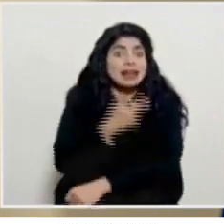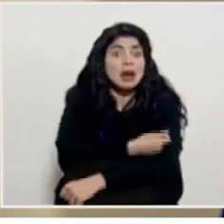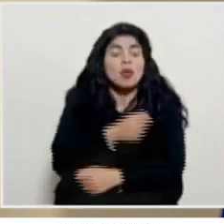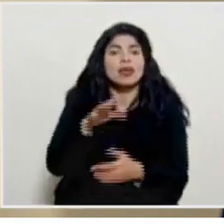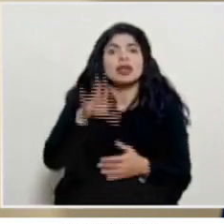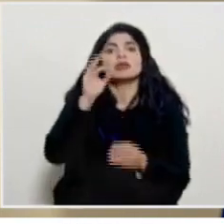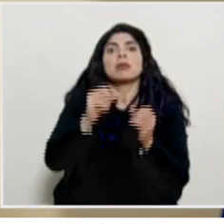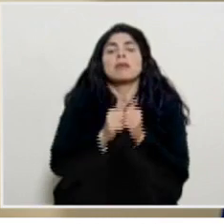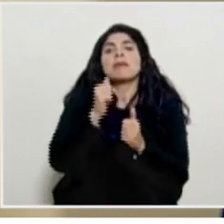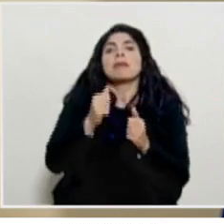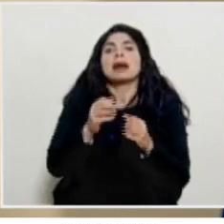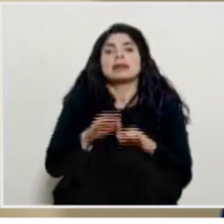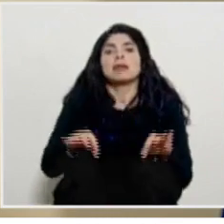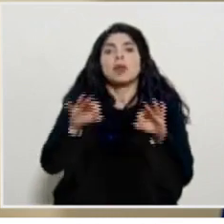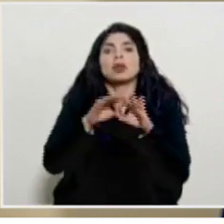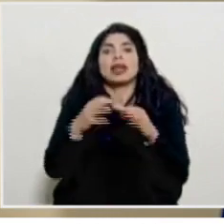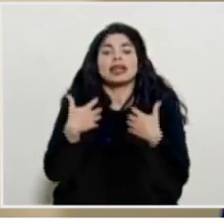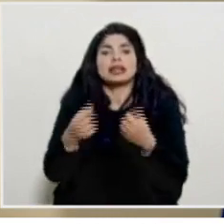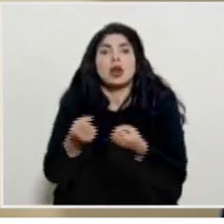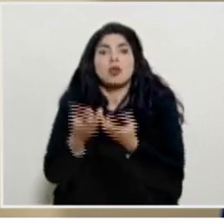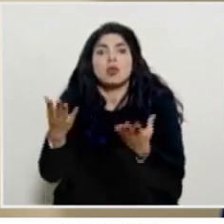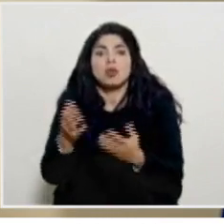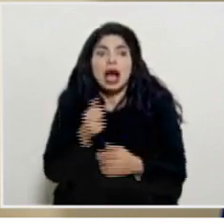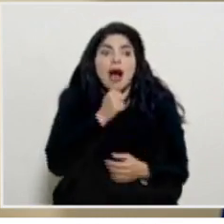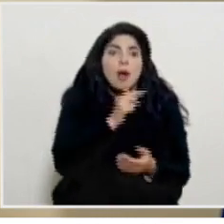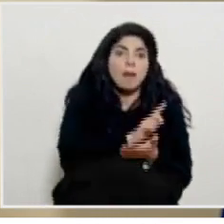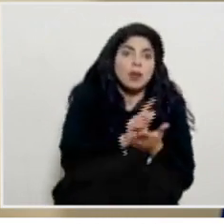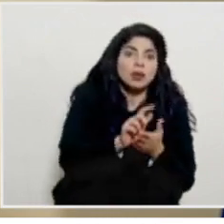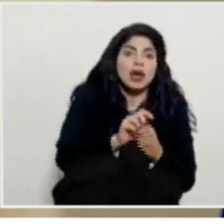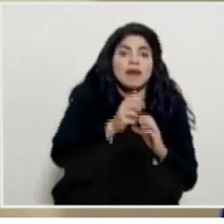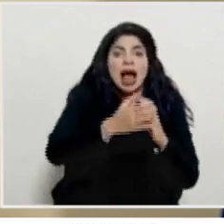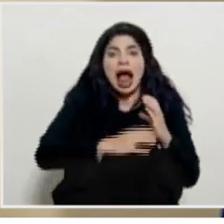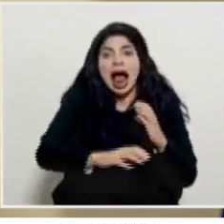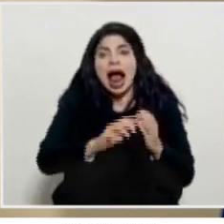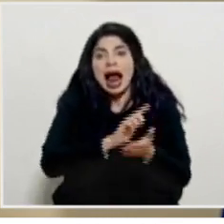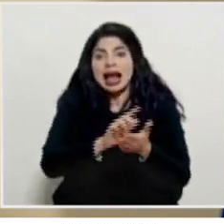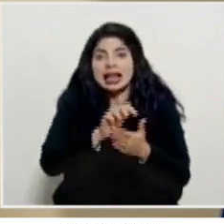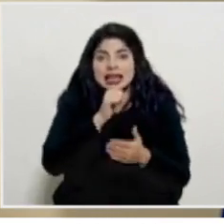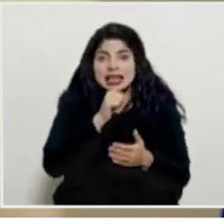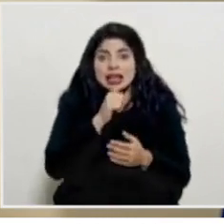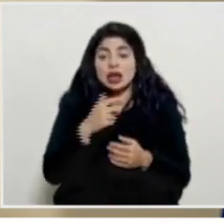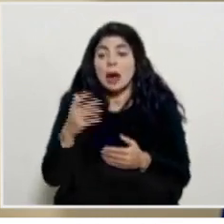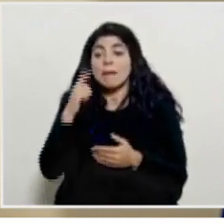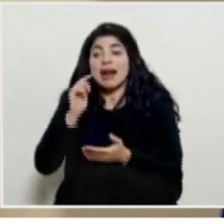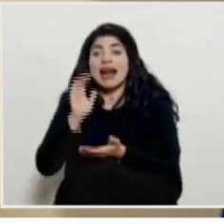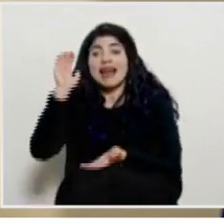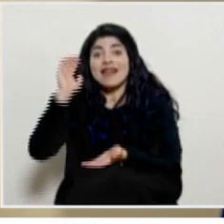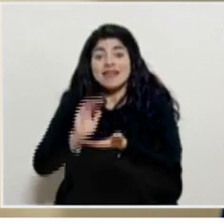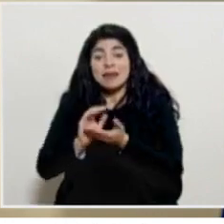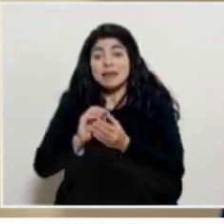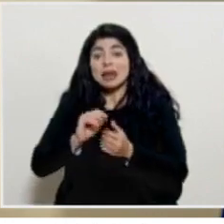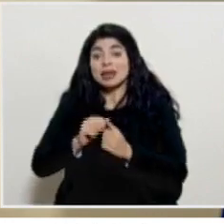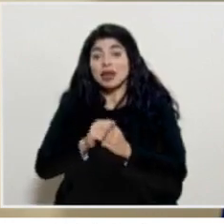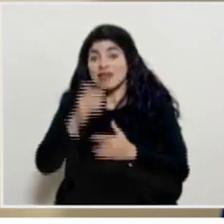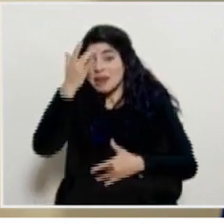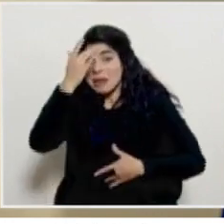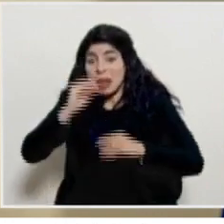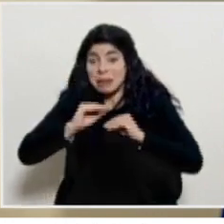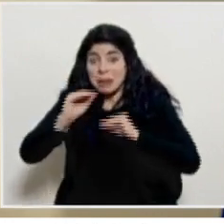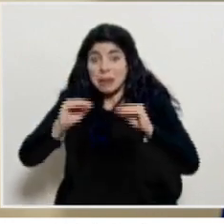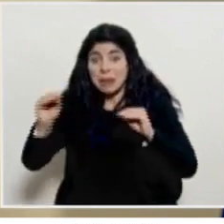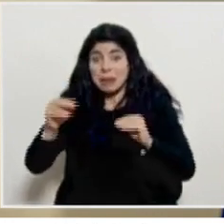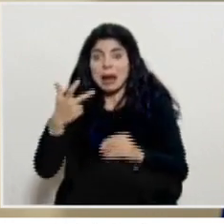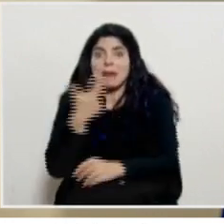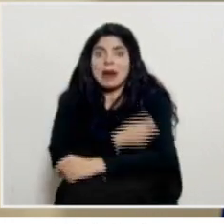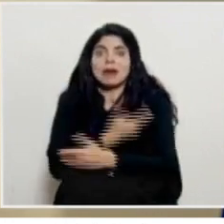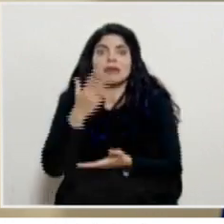importante de salud pública además del agua potable y los alcantarillados para disminuir las enfermedades infectocontagiosas en los últimos años que hemos